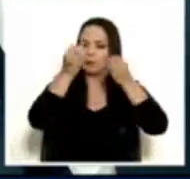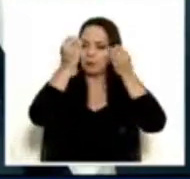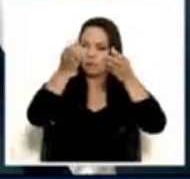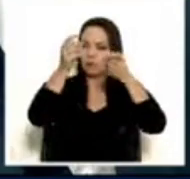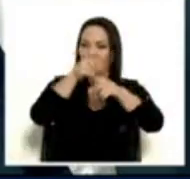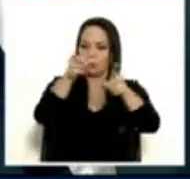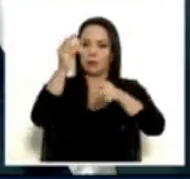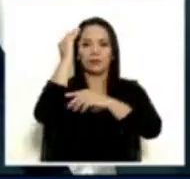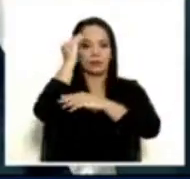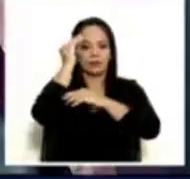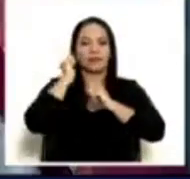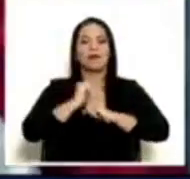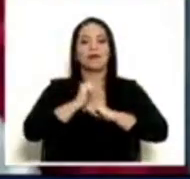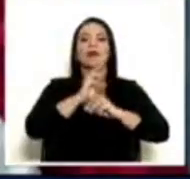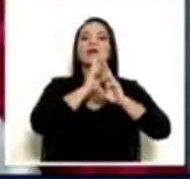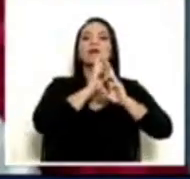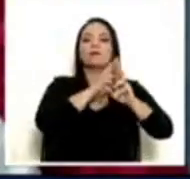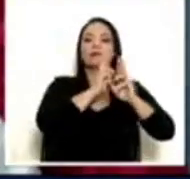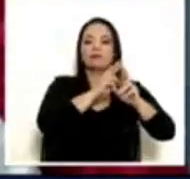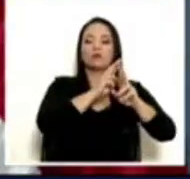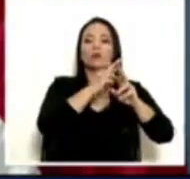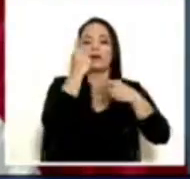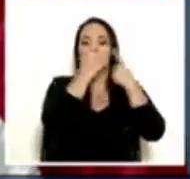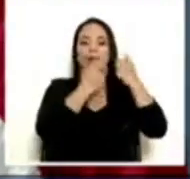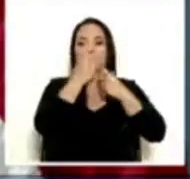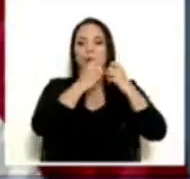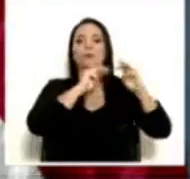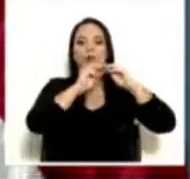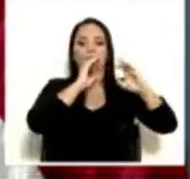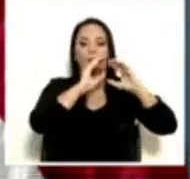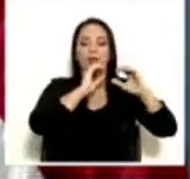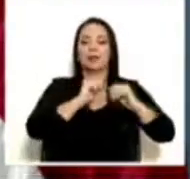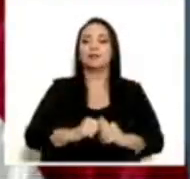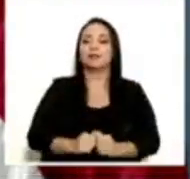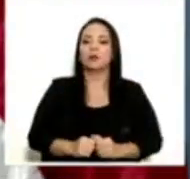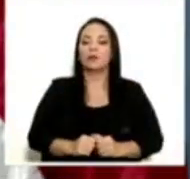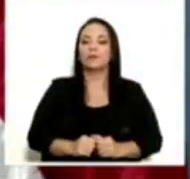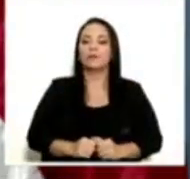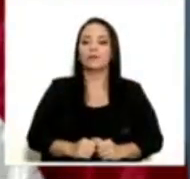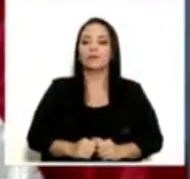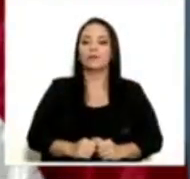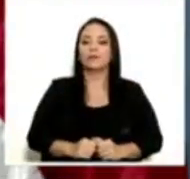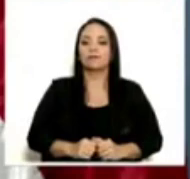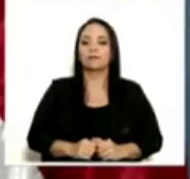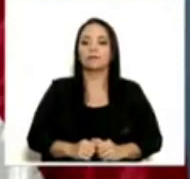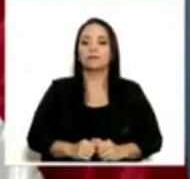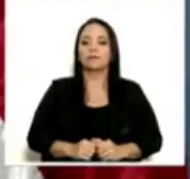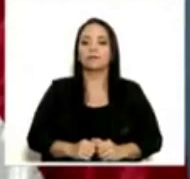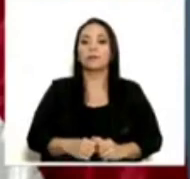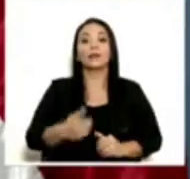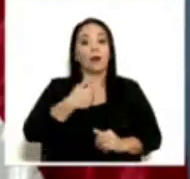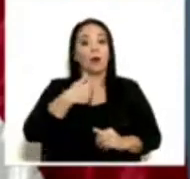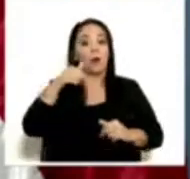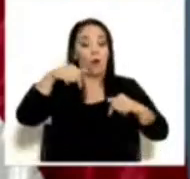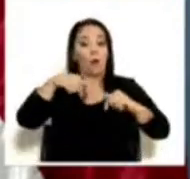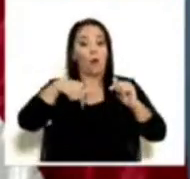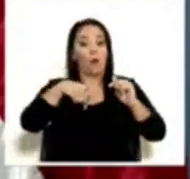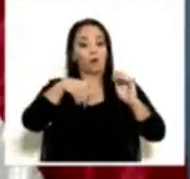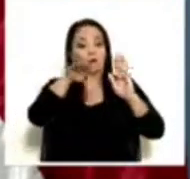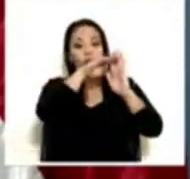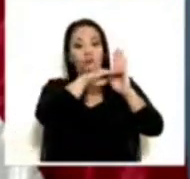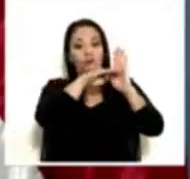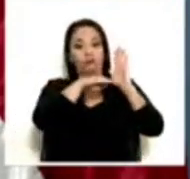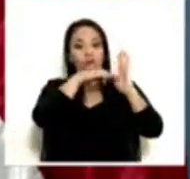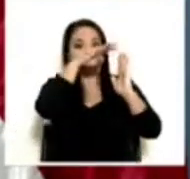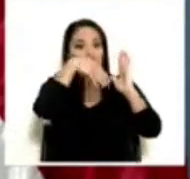prensa nacional. Tenemos una agenda muy ambiciosa para cubrir